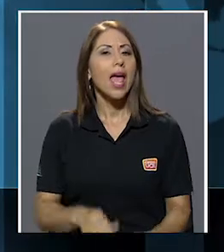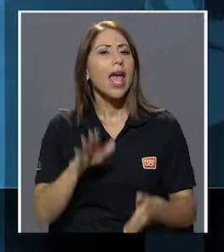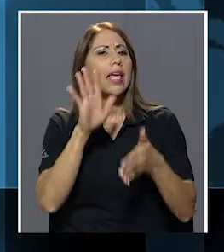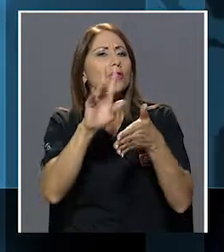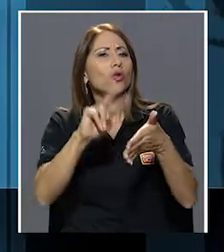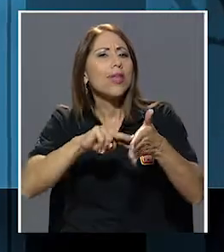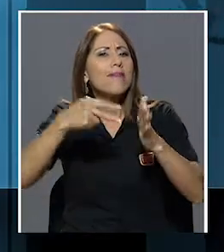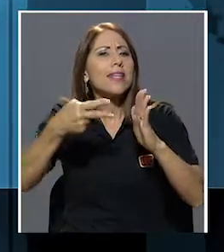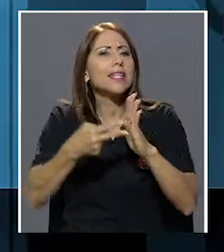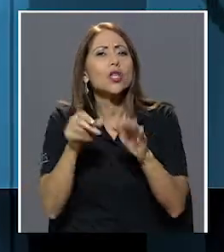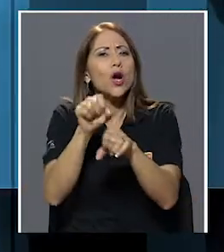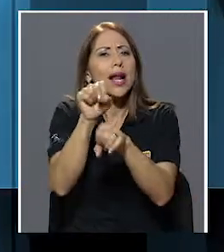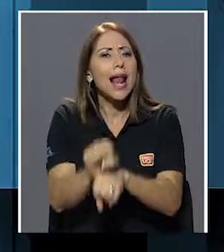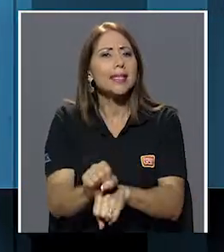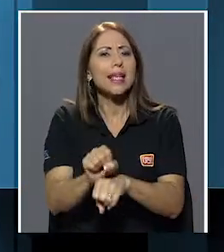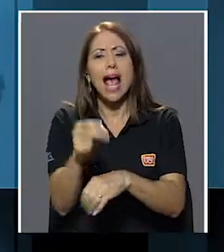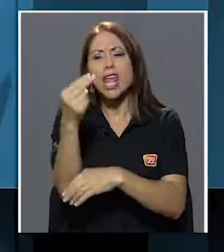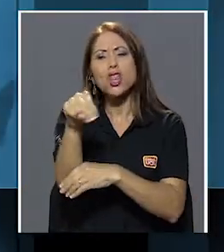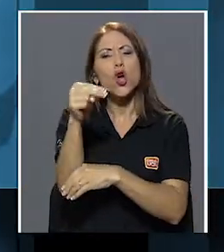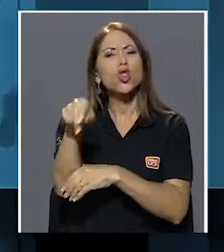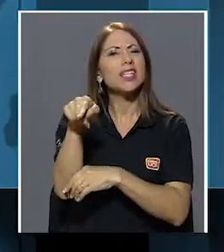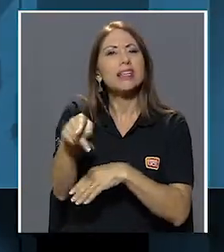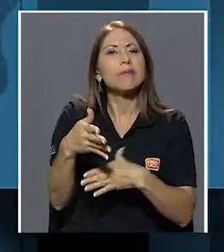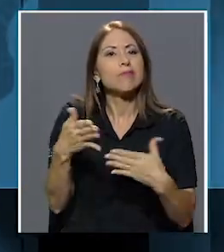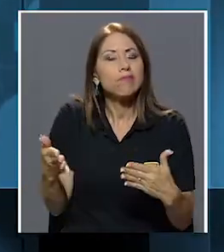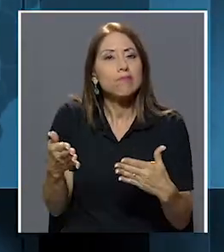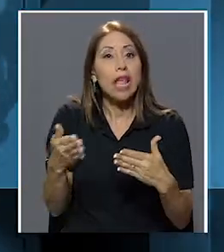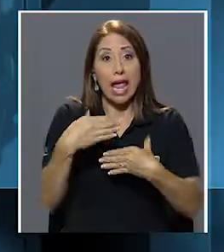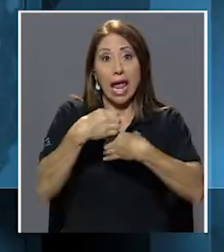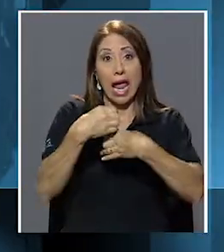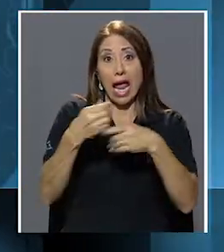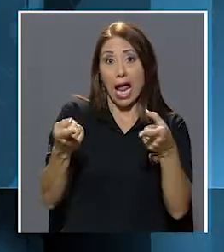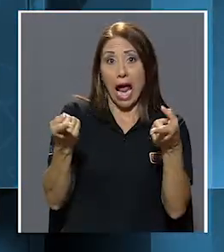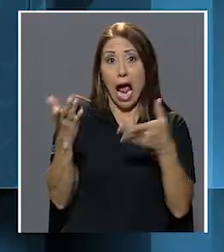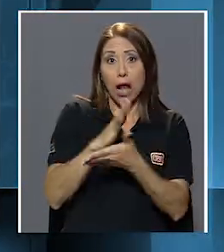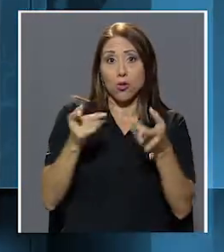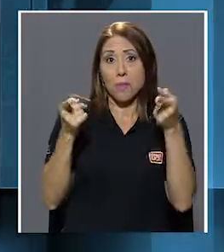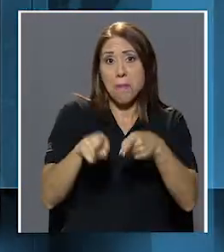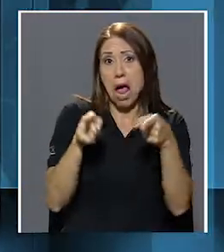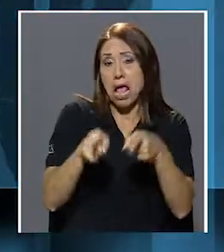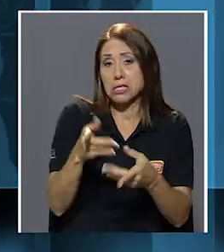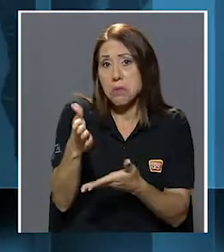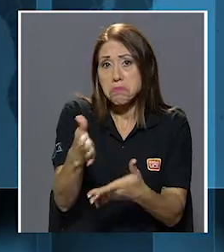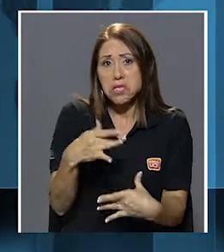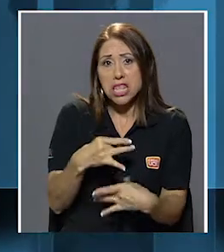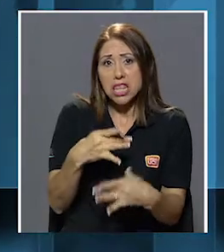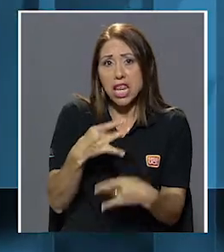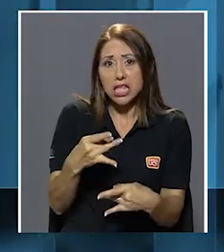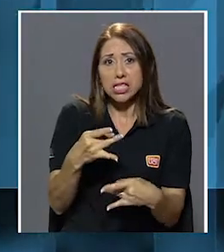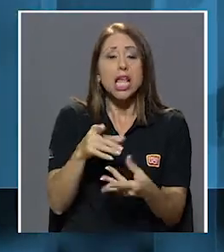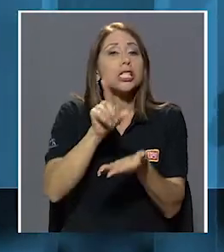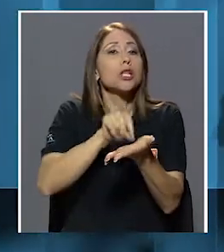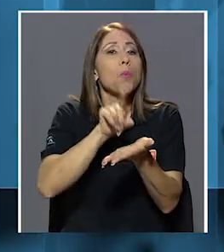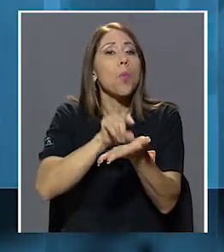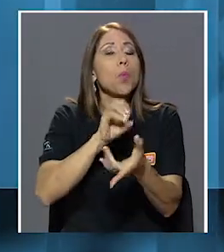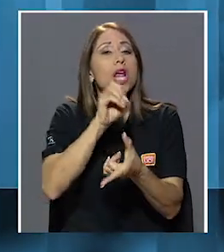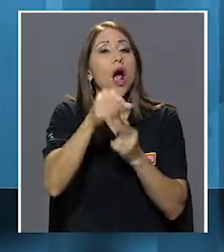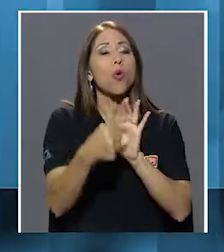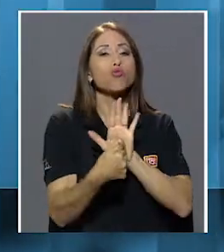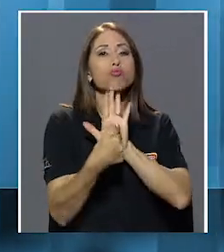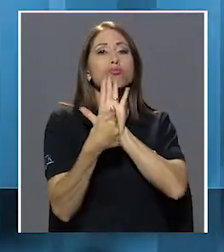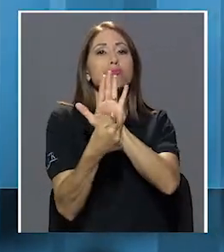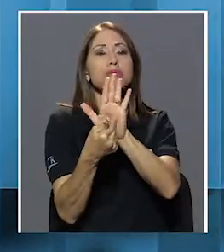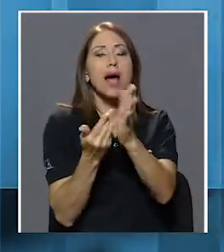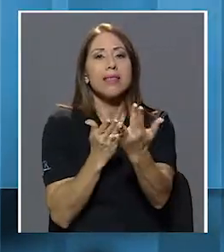En su definición clásica, una noticia es un hecho o suceso de interés que se publica o transmite a